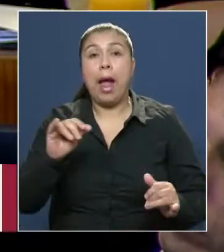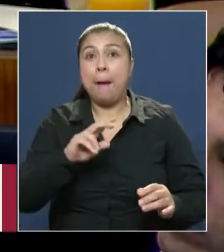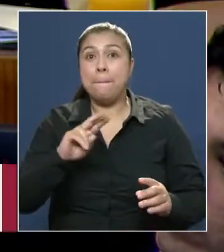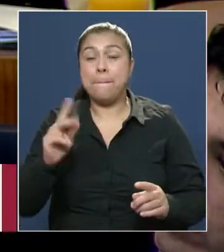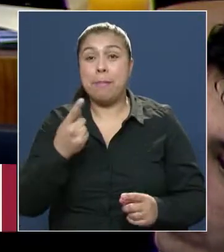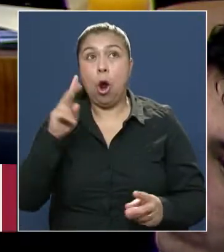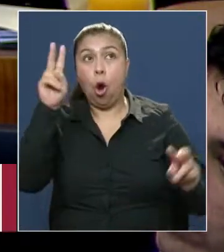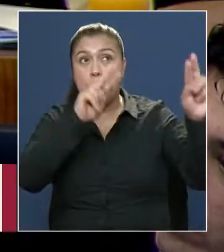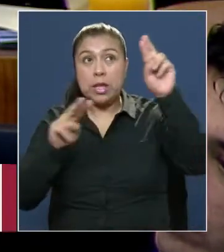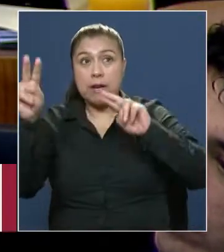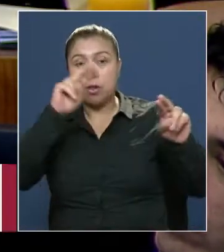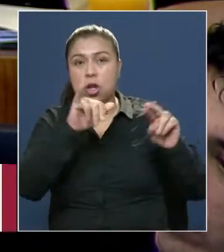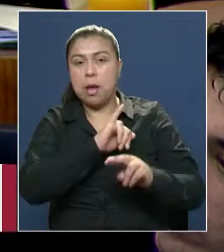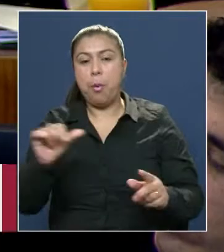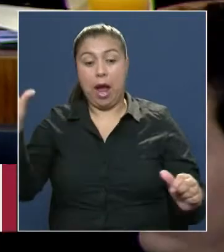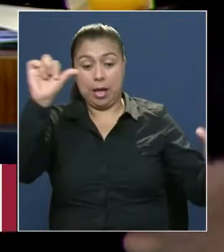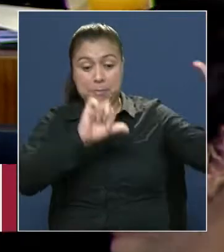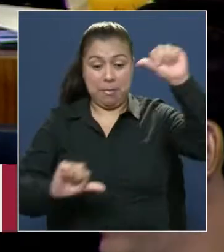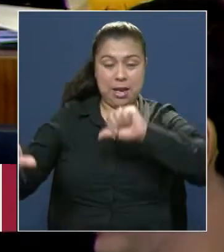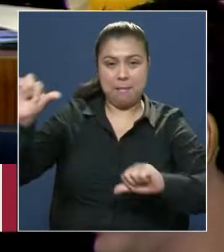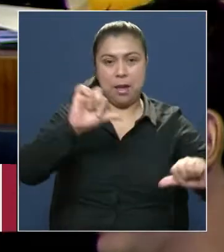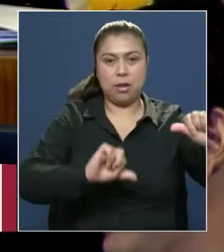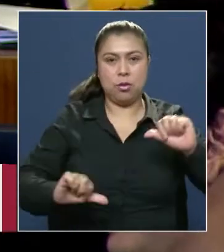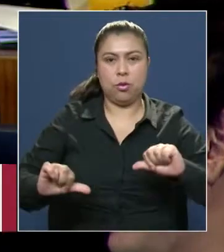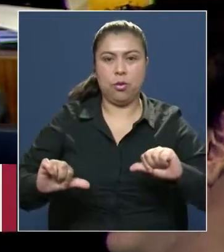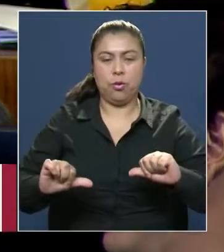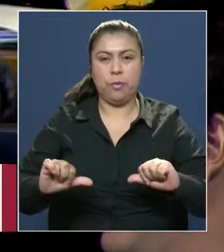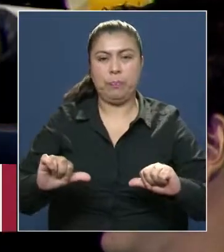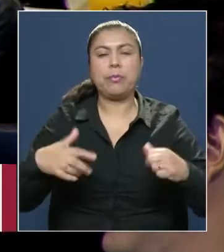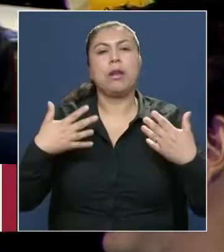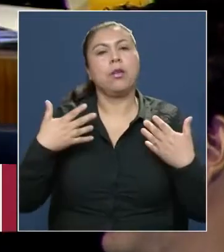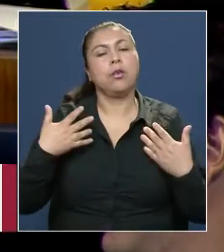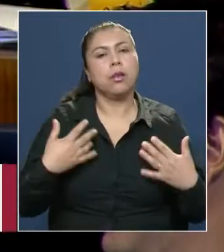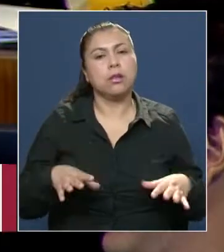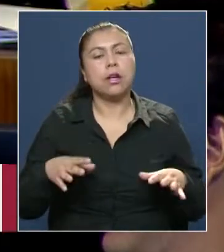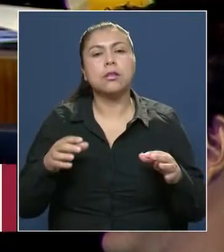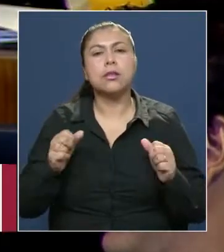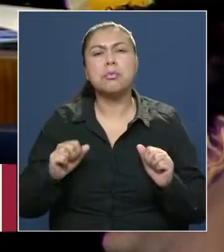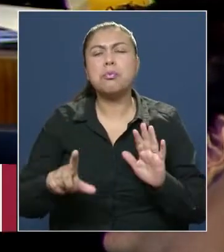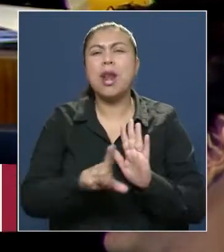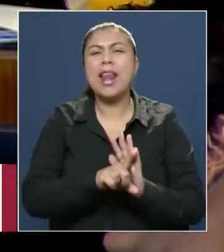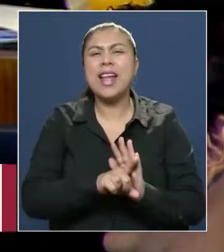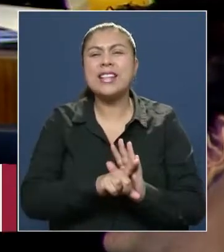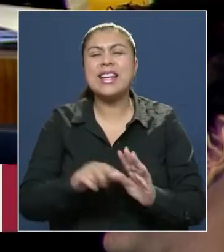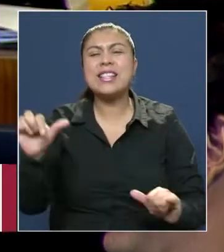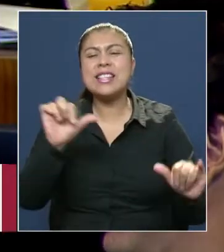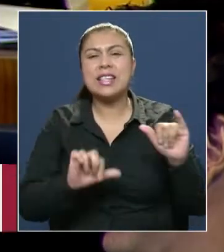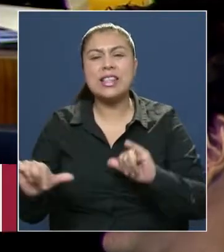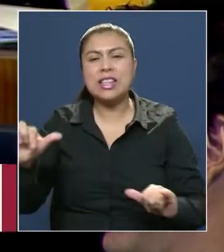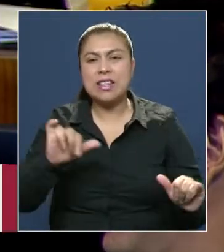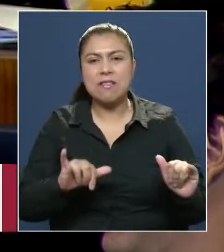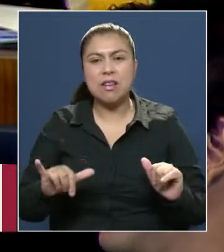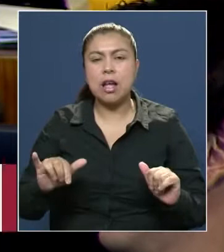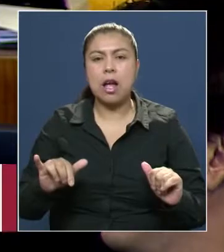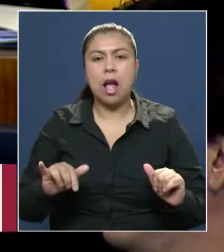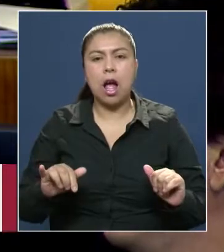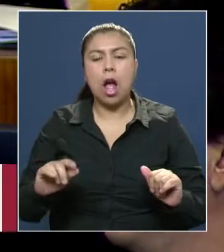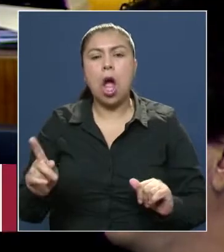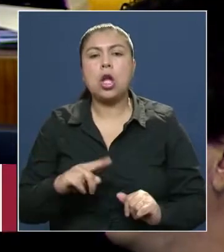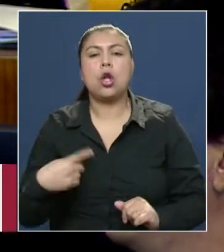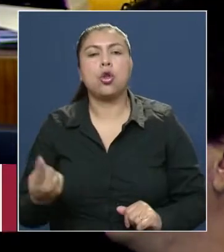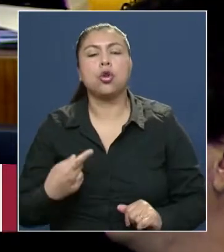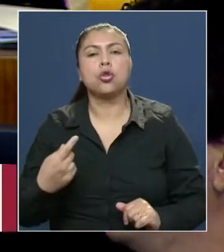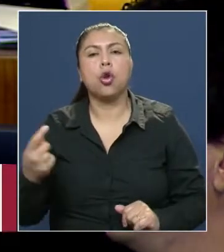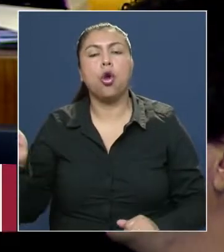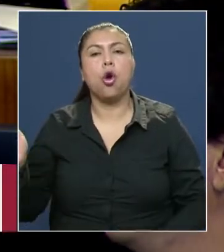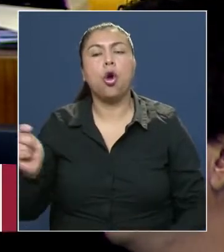y experimentación a lo que ya es lo que podríamos decir leyes científicas y no tan solo teorías